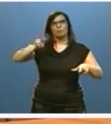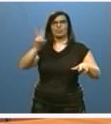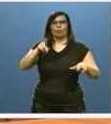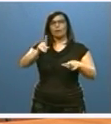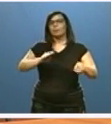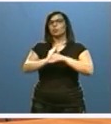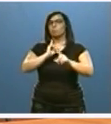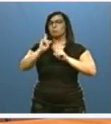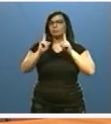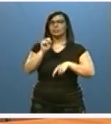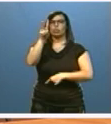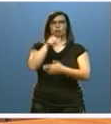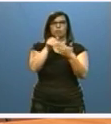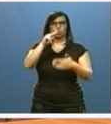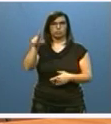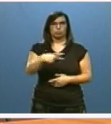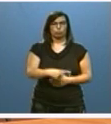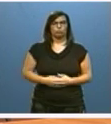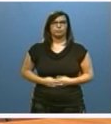inversión prevista de 12 millones de euros.